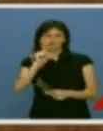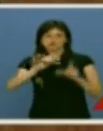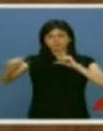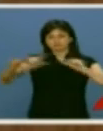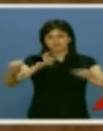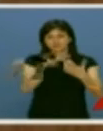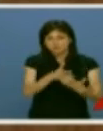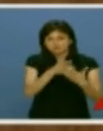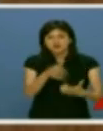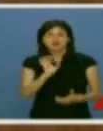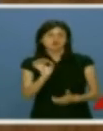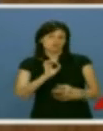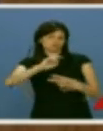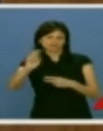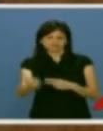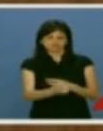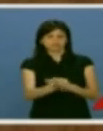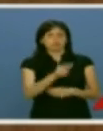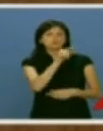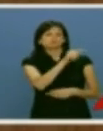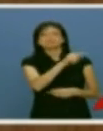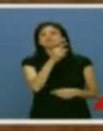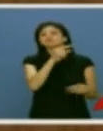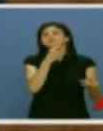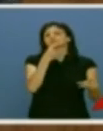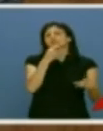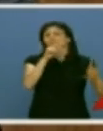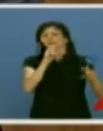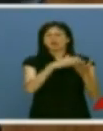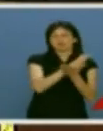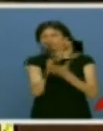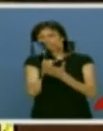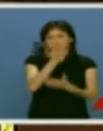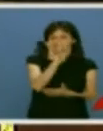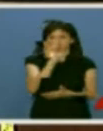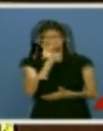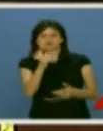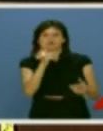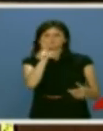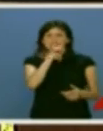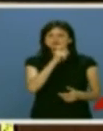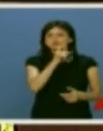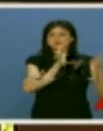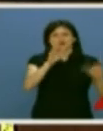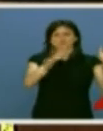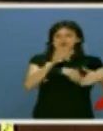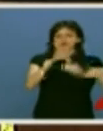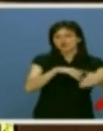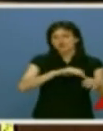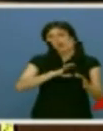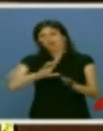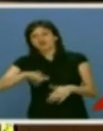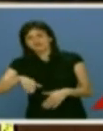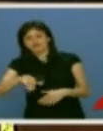o la convergencia interior. Donde ustedes mantienen un tratamiento bipolar, años negando el problema pero años haciendo